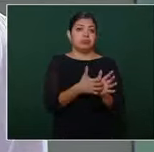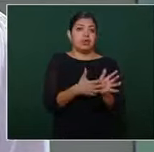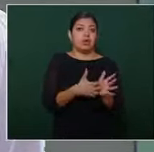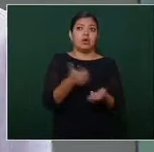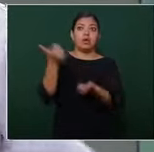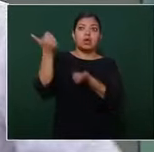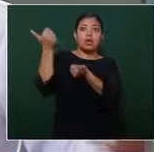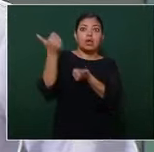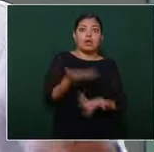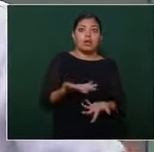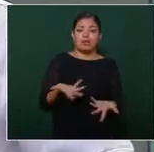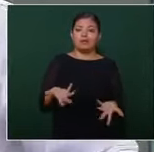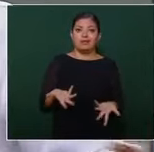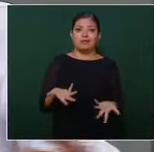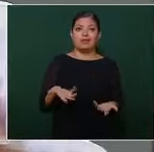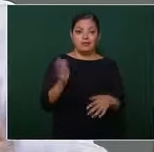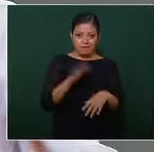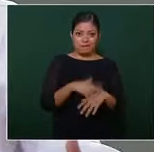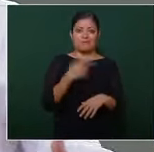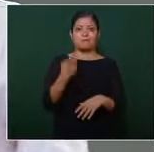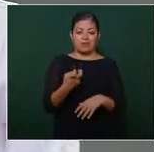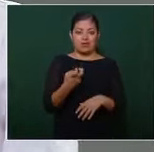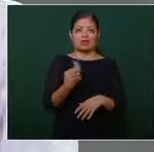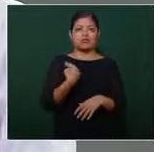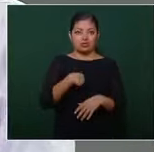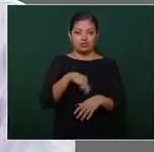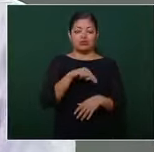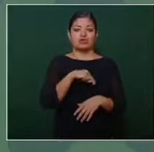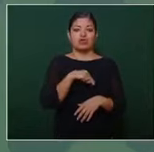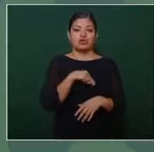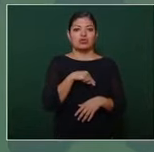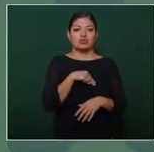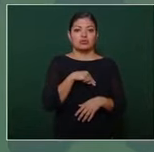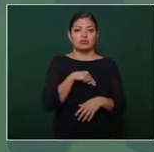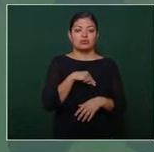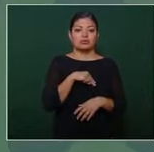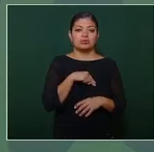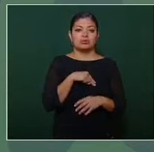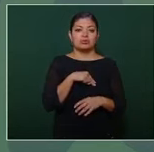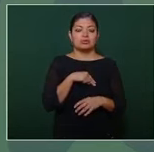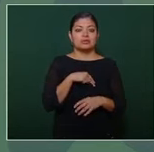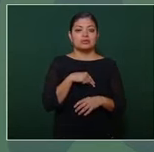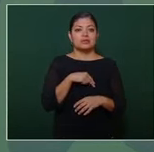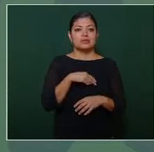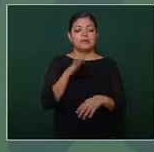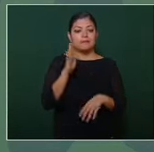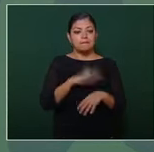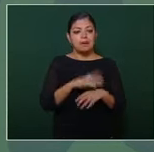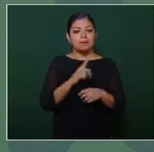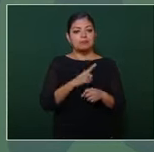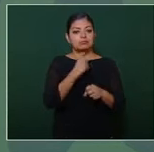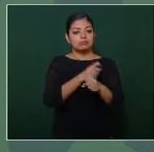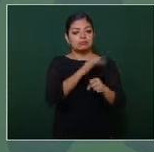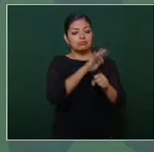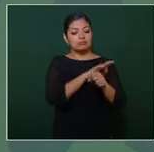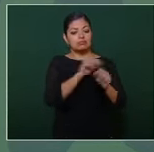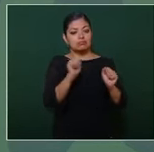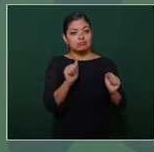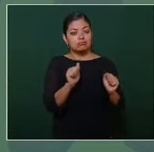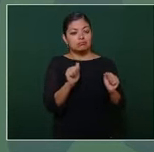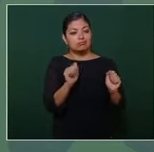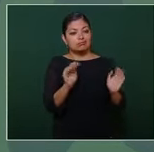y por eso estamos ahora impulsando mucho la producción de